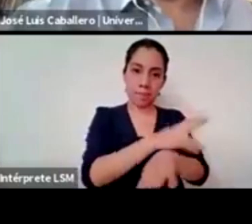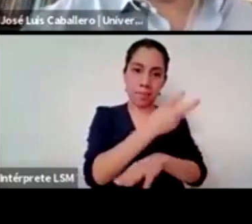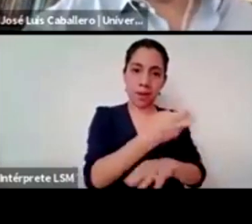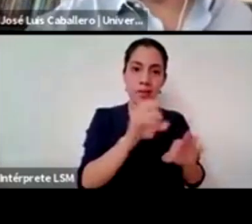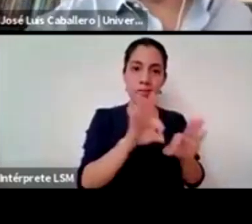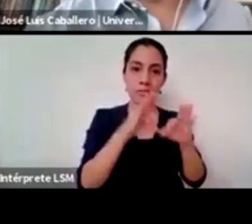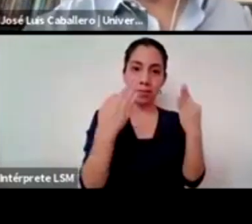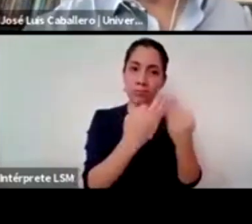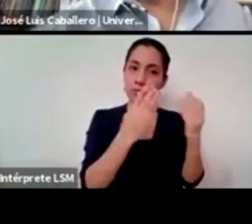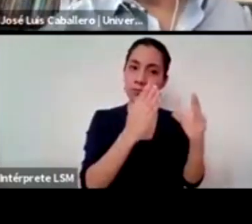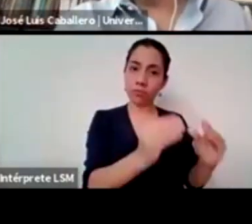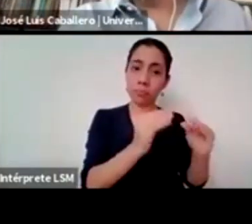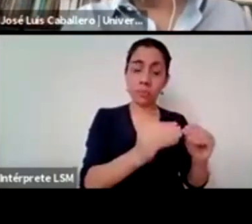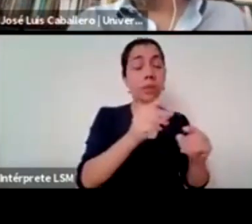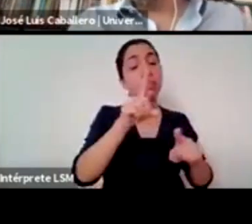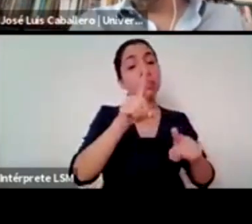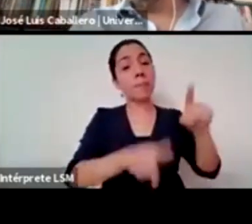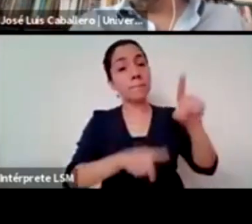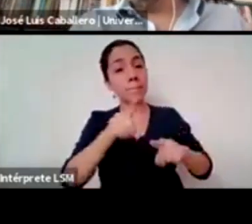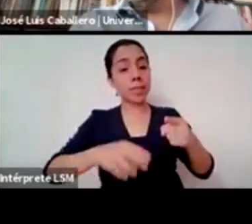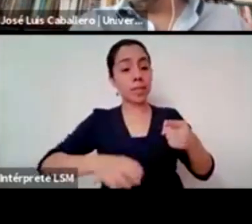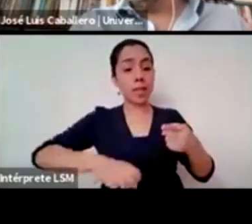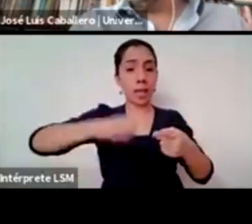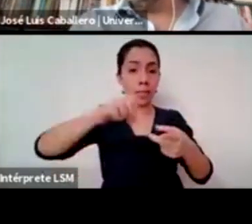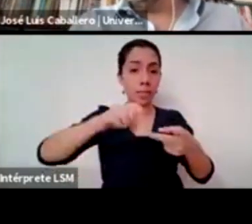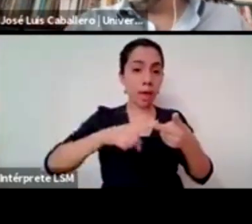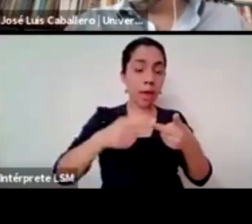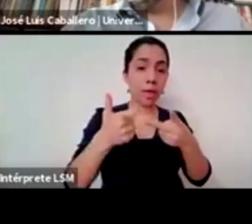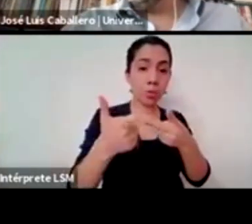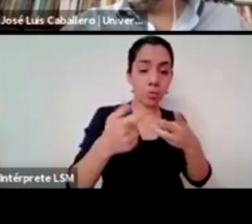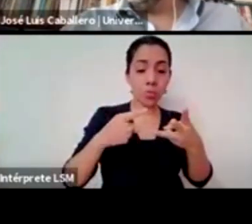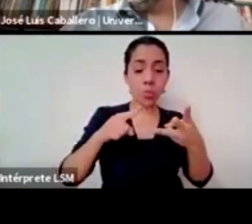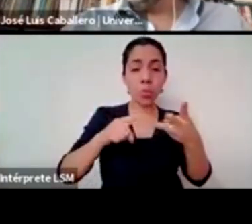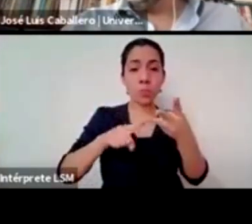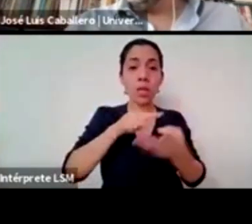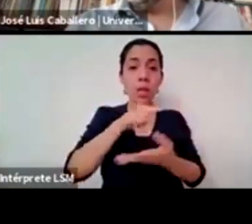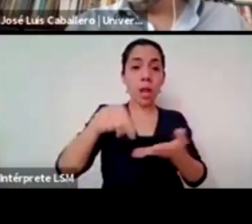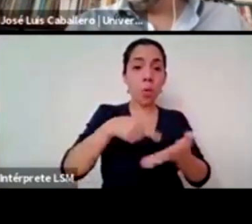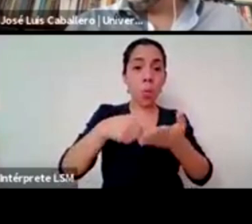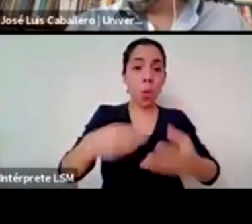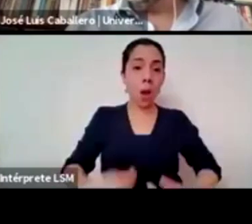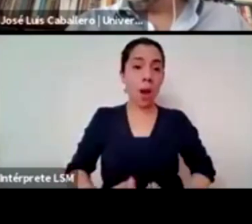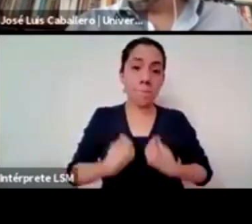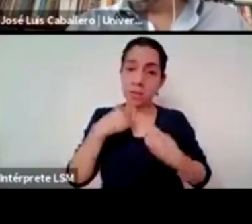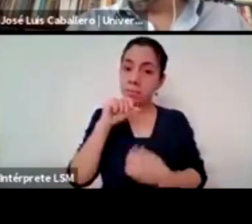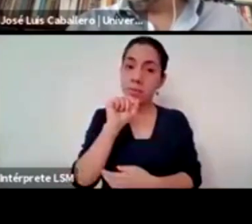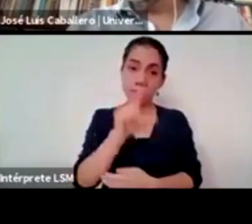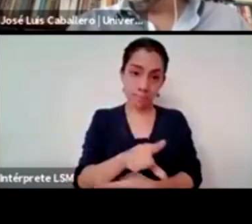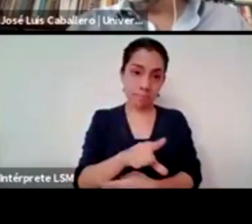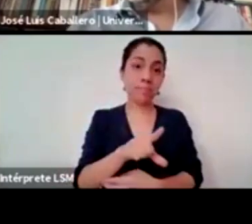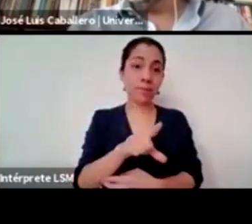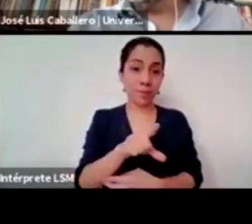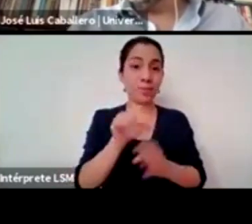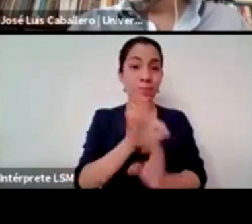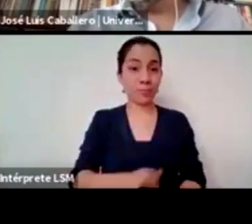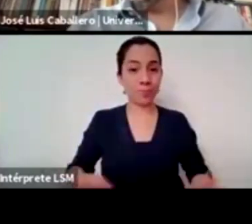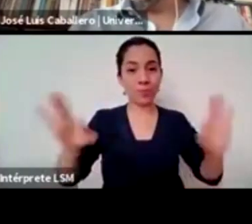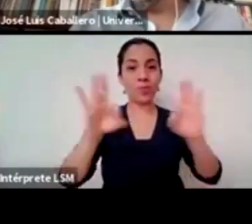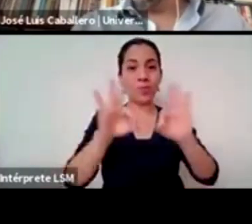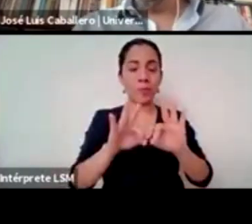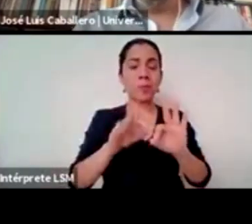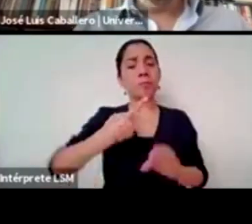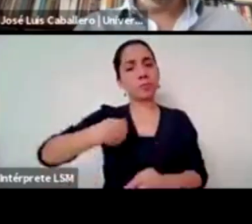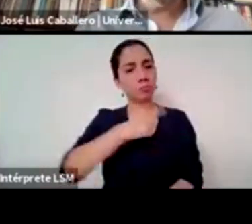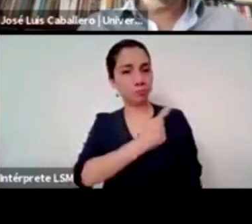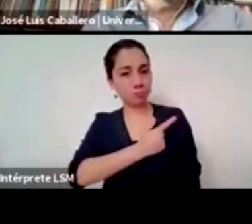situación económica del contexto urbano-rural etc etc entonces con mucho gusto estamos a la disposición